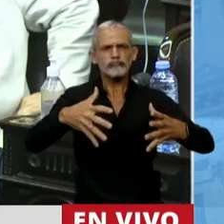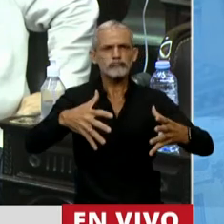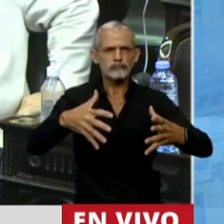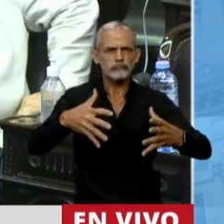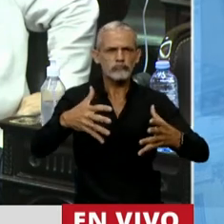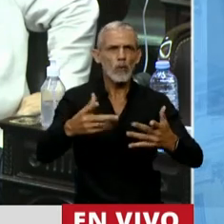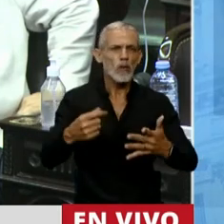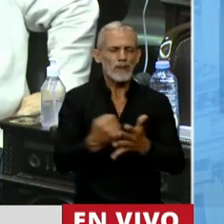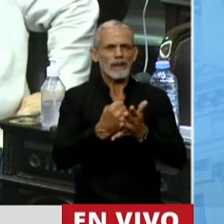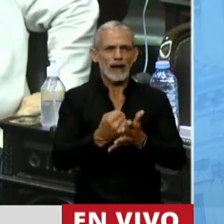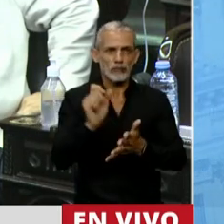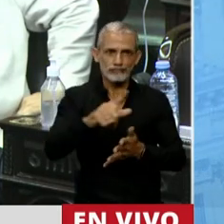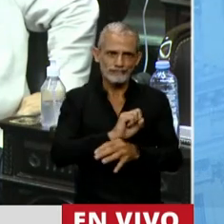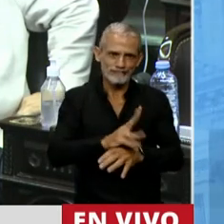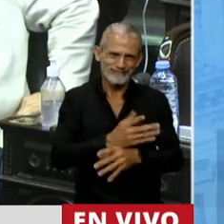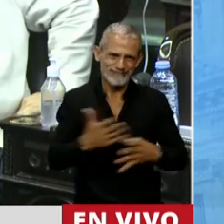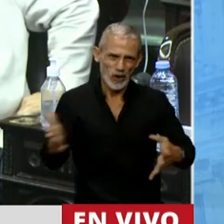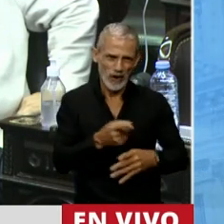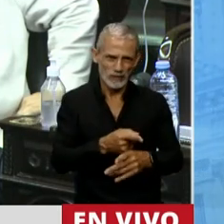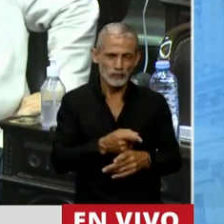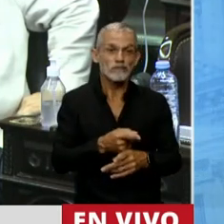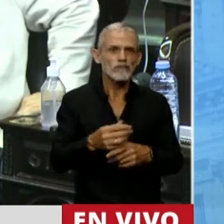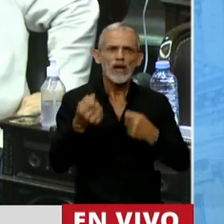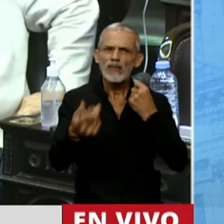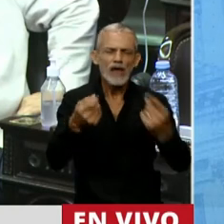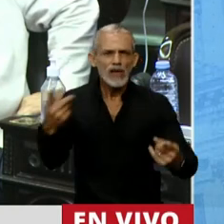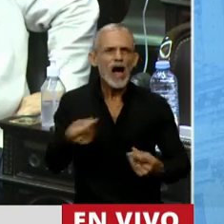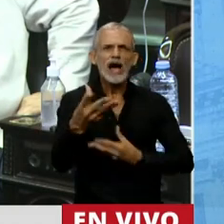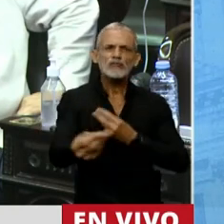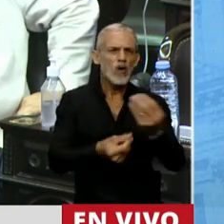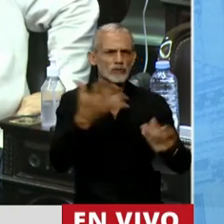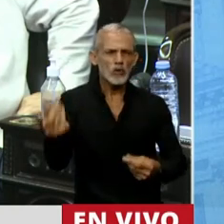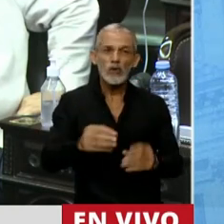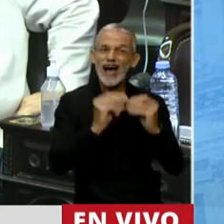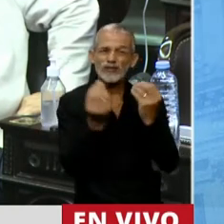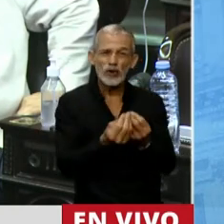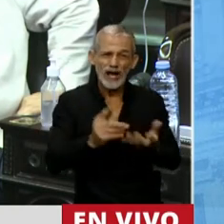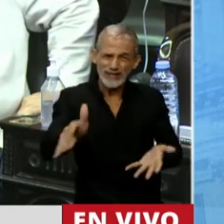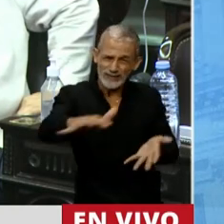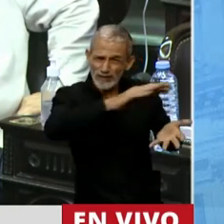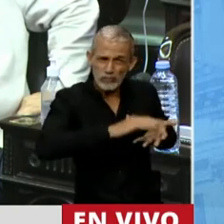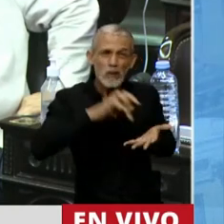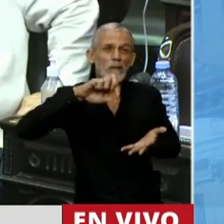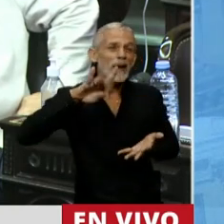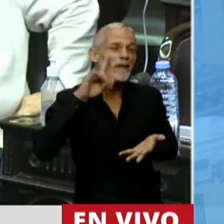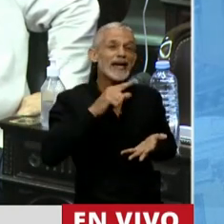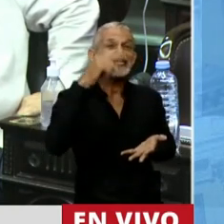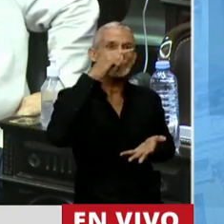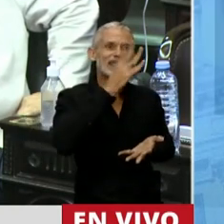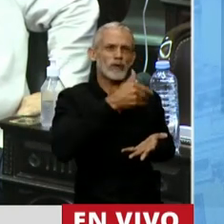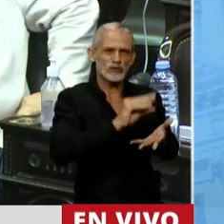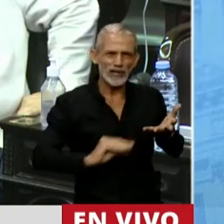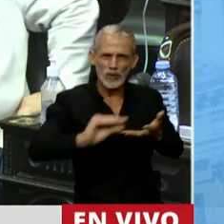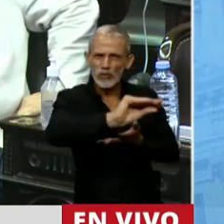frente al impacto de la pandemia. Se otorgaron contenciones que insumieron 7 puntos del Producto Bruto Interno. ANSES